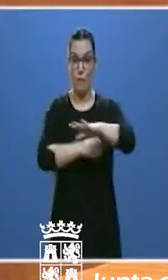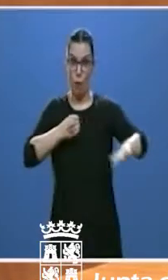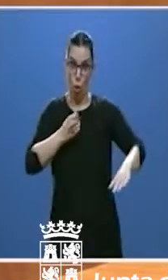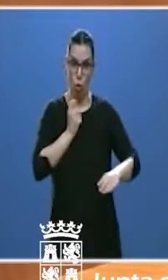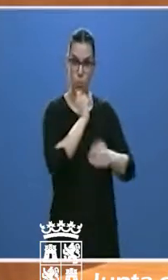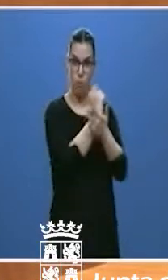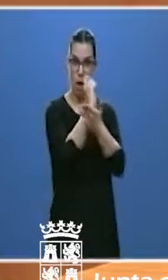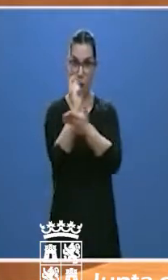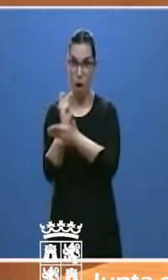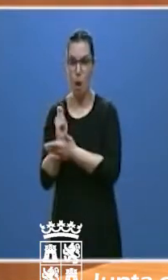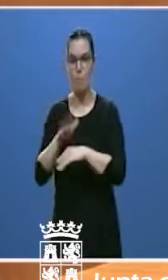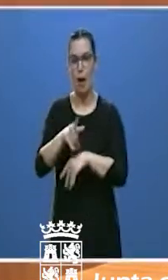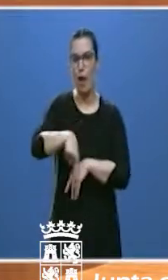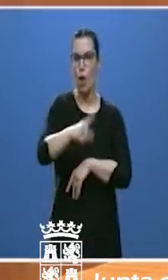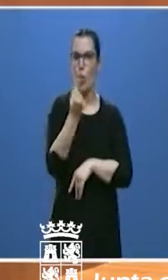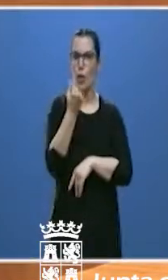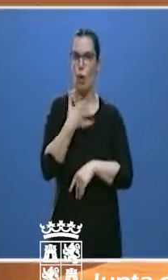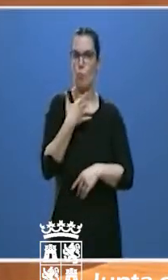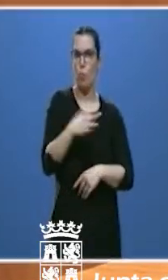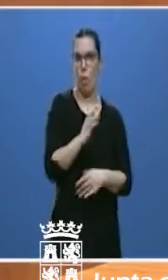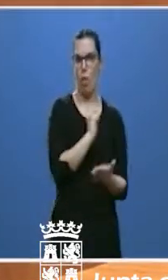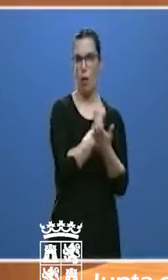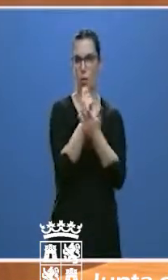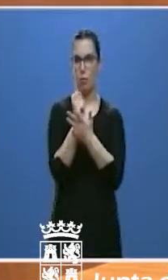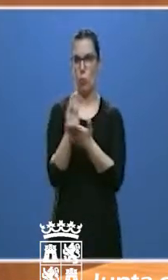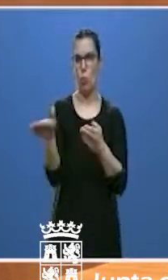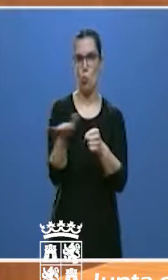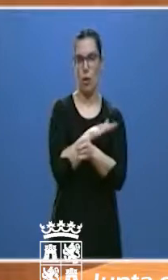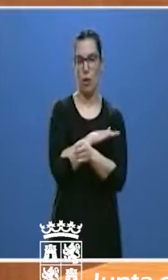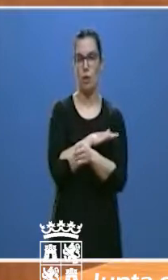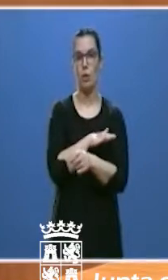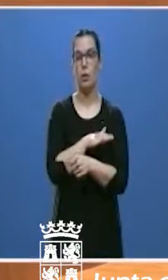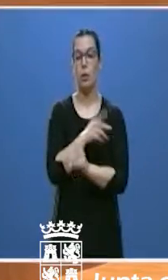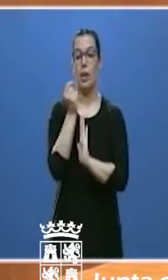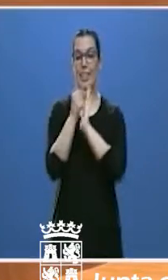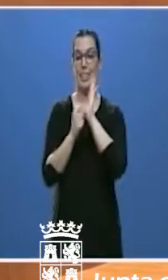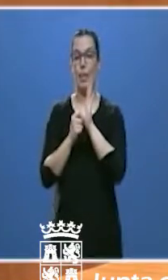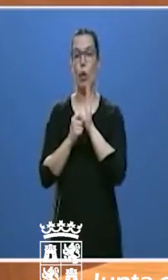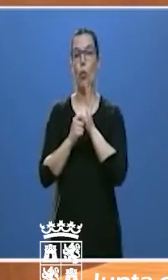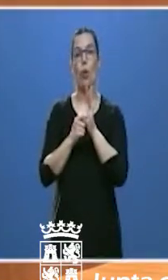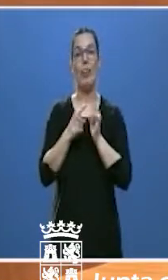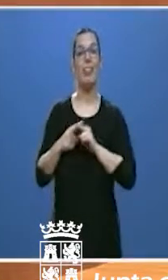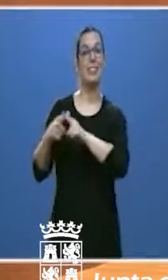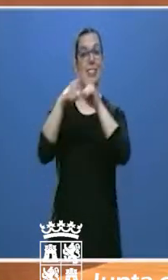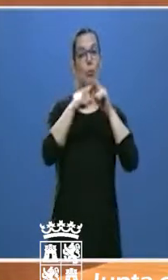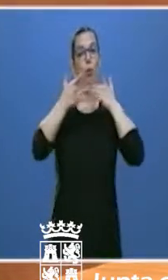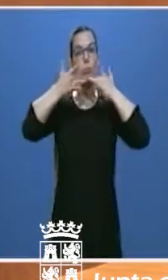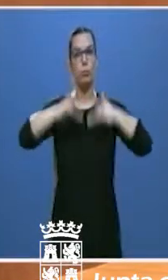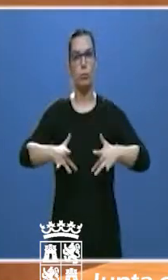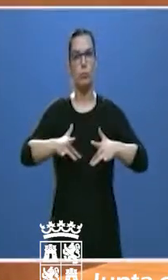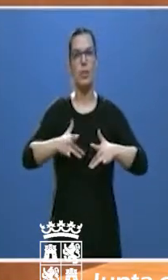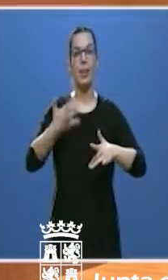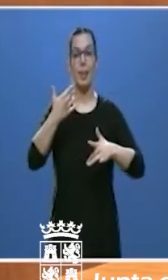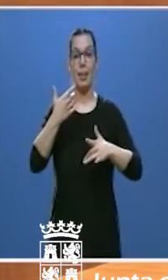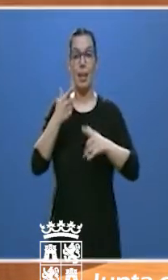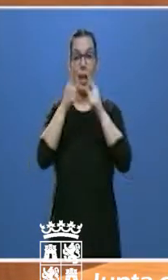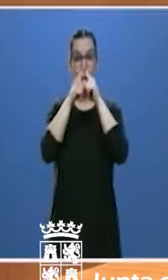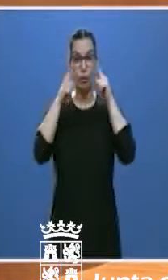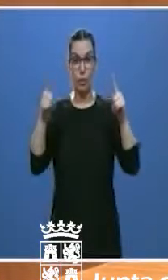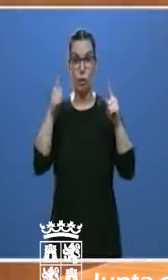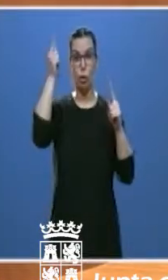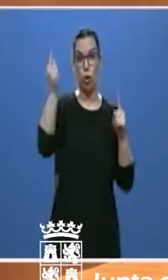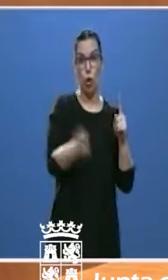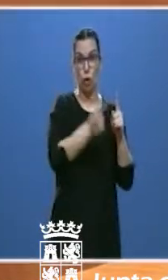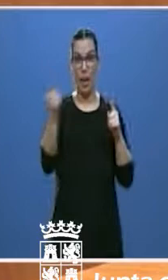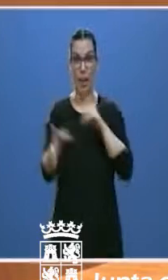facilitar su liquidez. Les hemos aportado con criterios de distribución objetiva más del 50% del Fondo